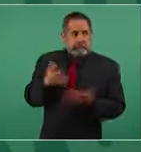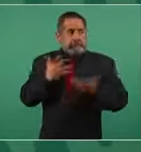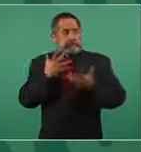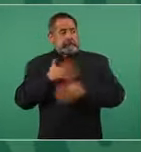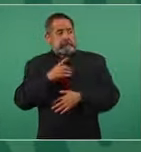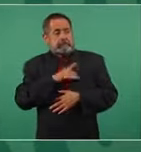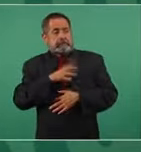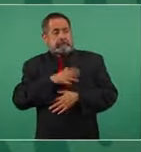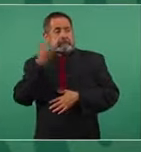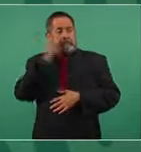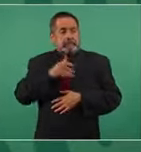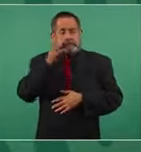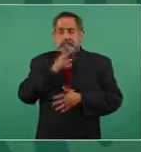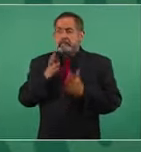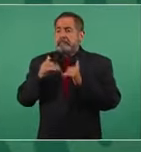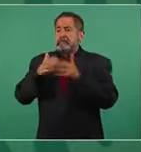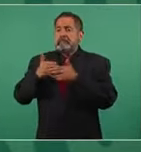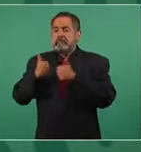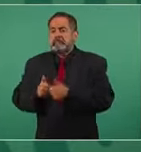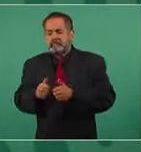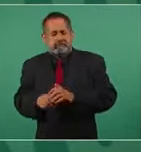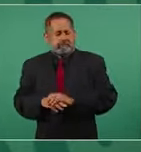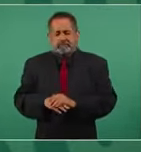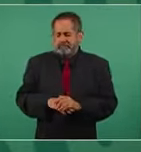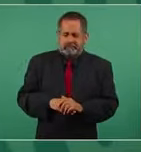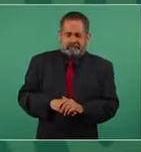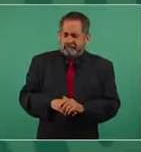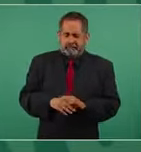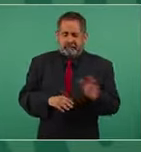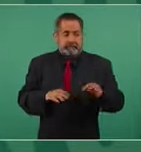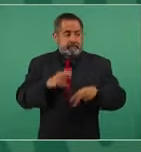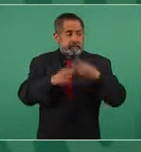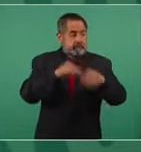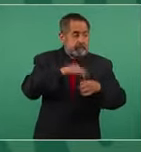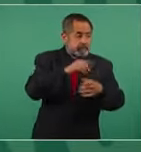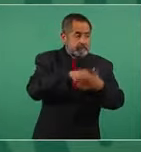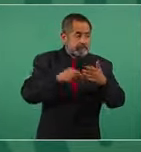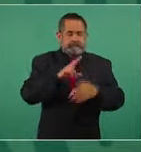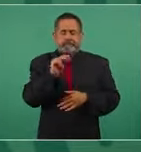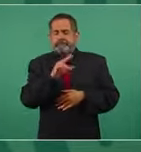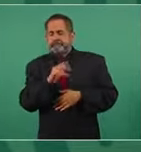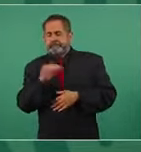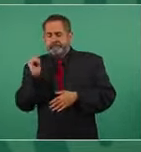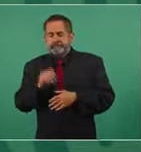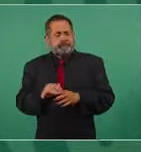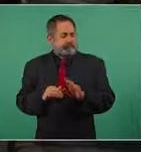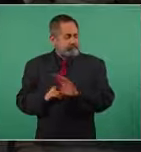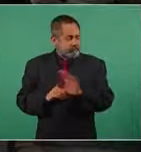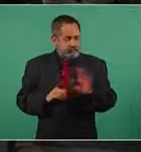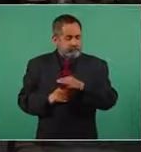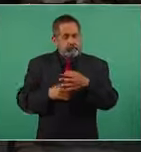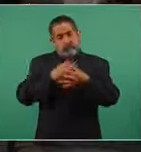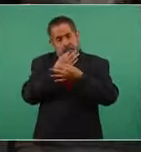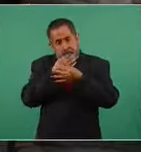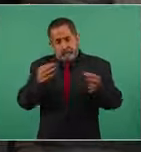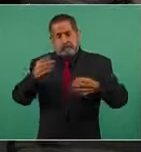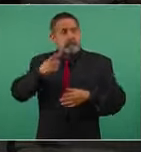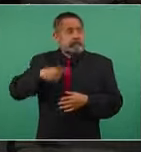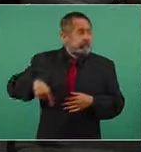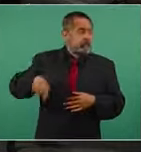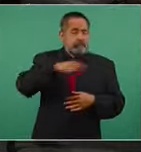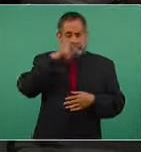no salga a votar. Decirle a todos los mexicanos,